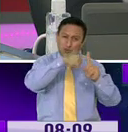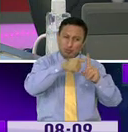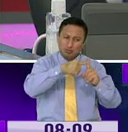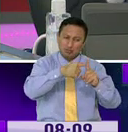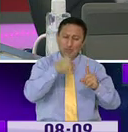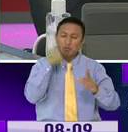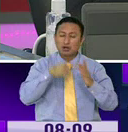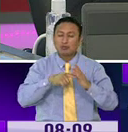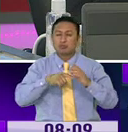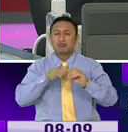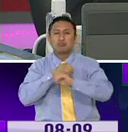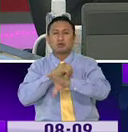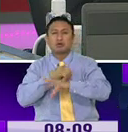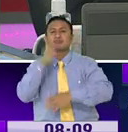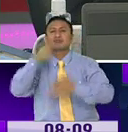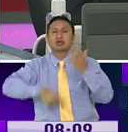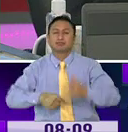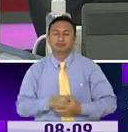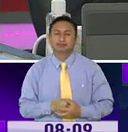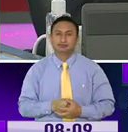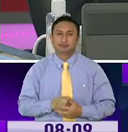¿Qué tipo de campañas se están logrando ya?